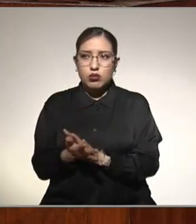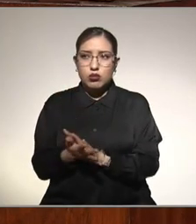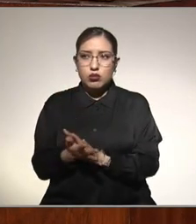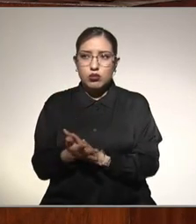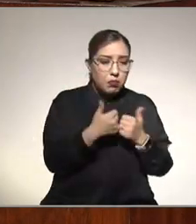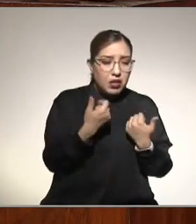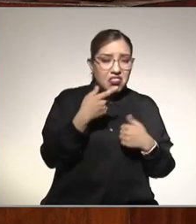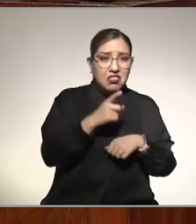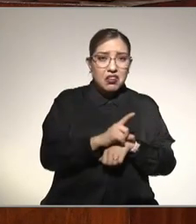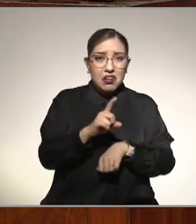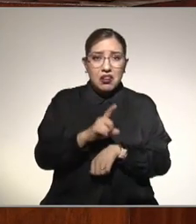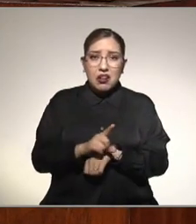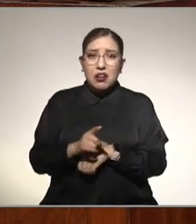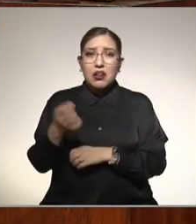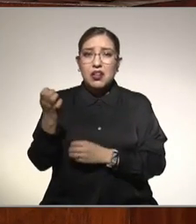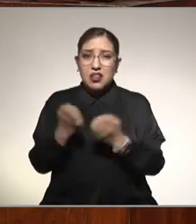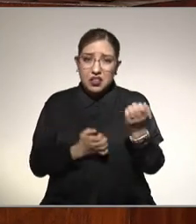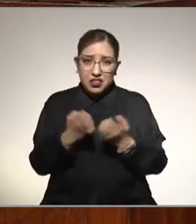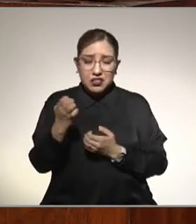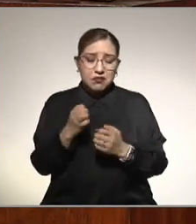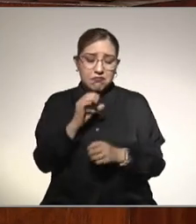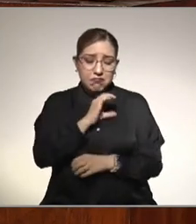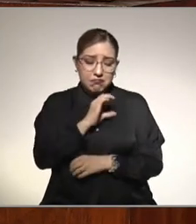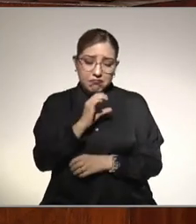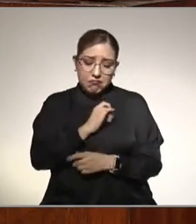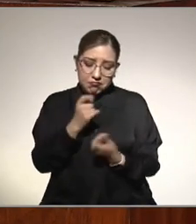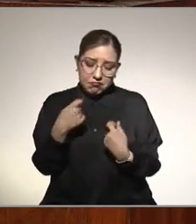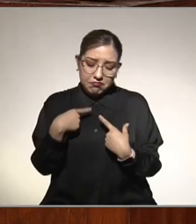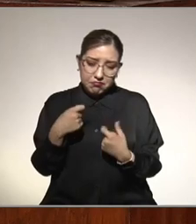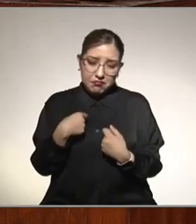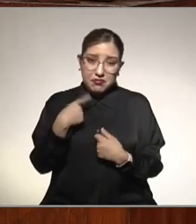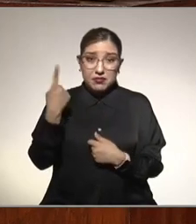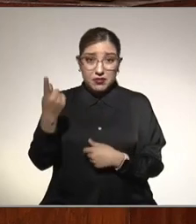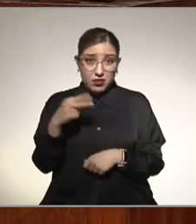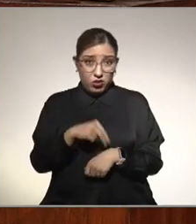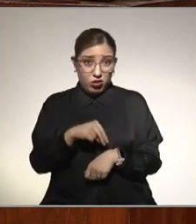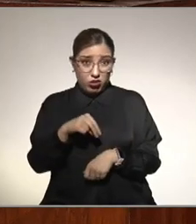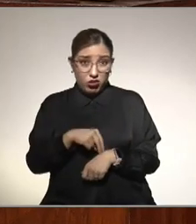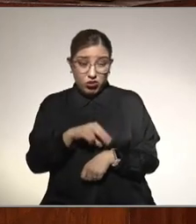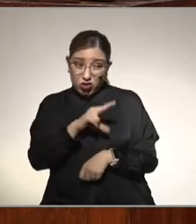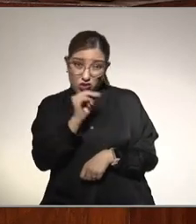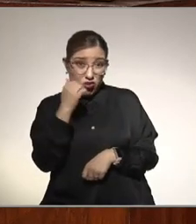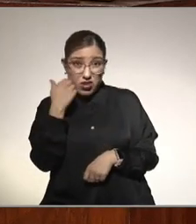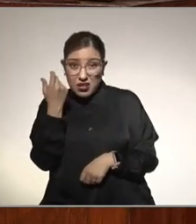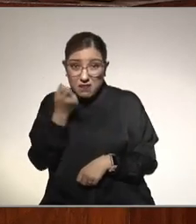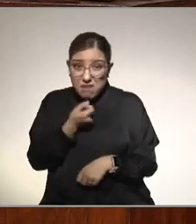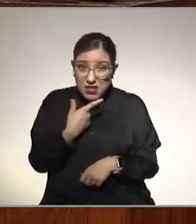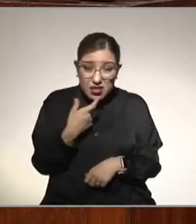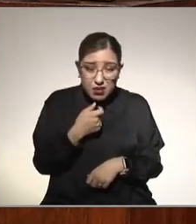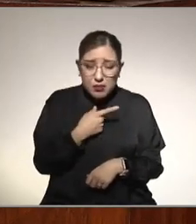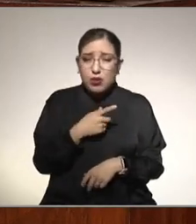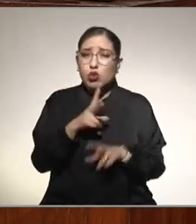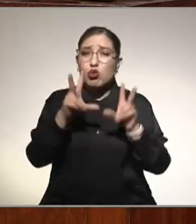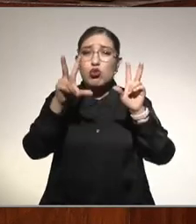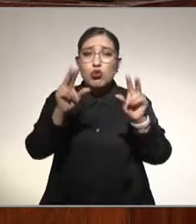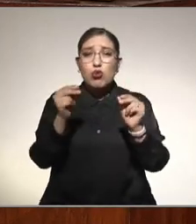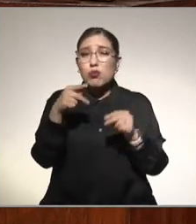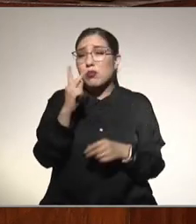hacer ejercicio quererse cuidarte no es que el médico no te quiera dar medicamento pero no hay medicamento